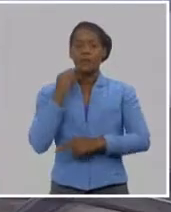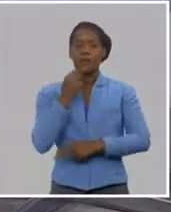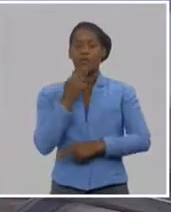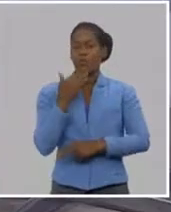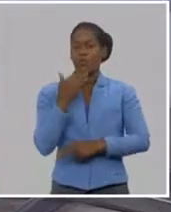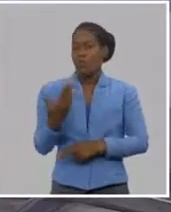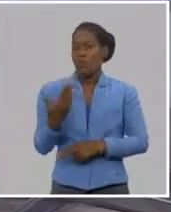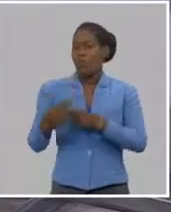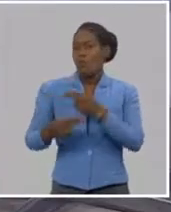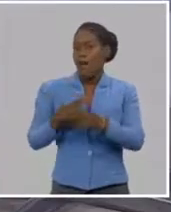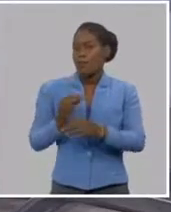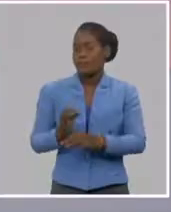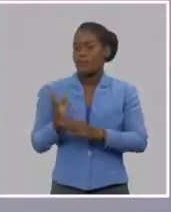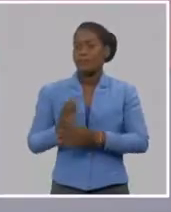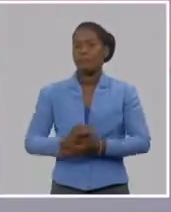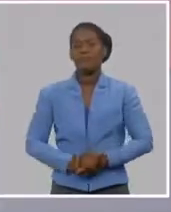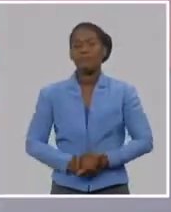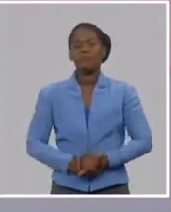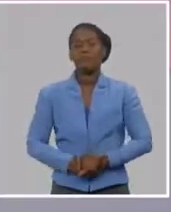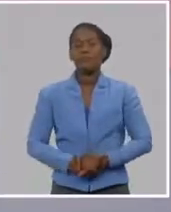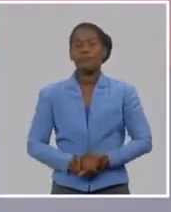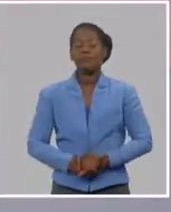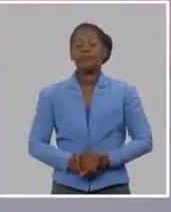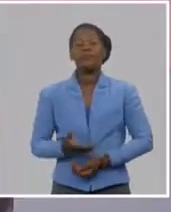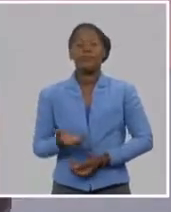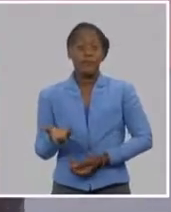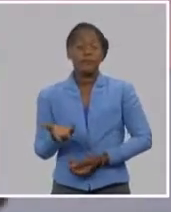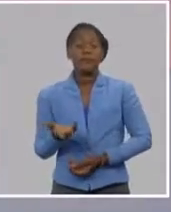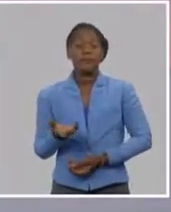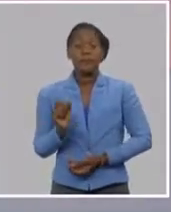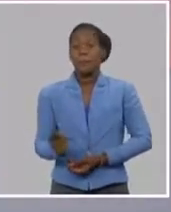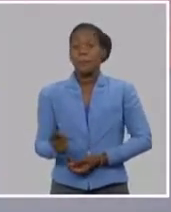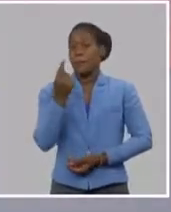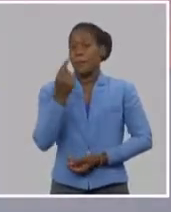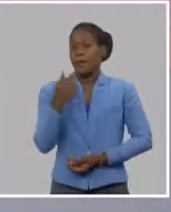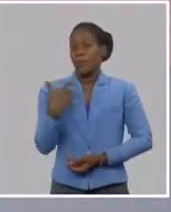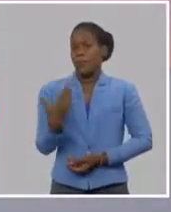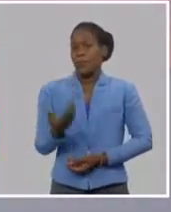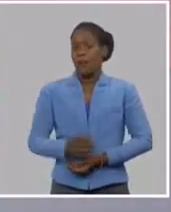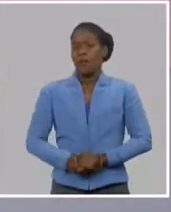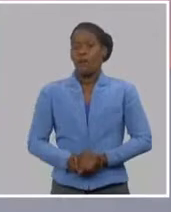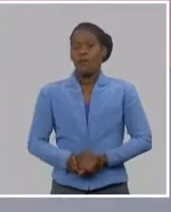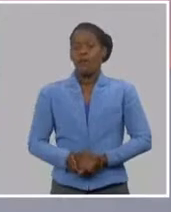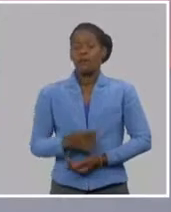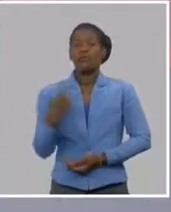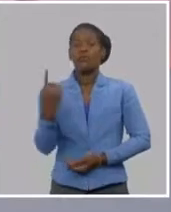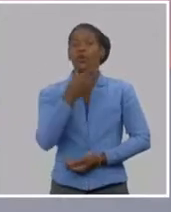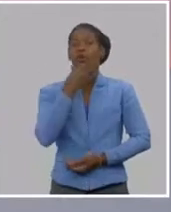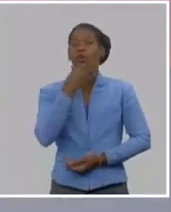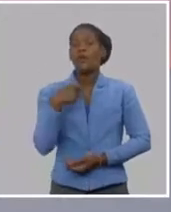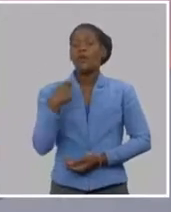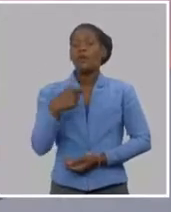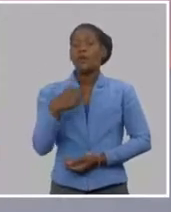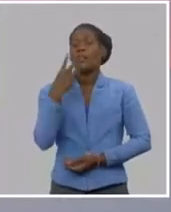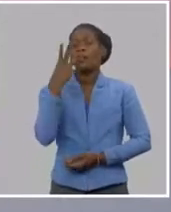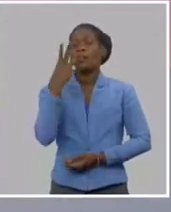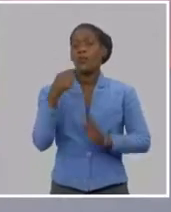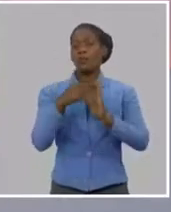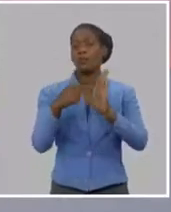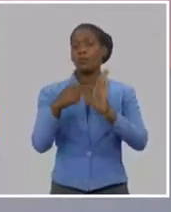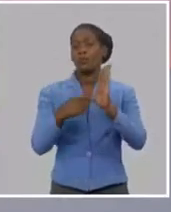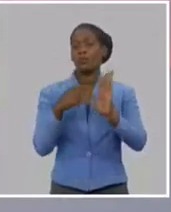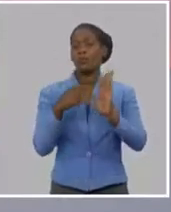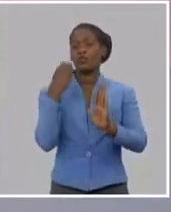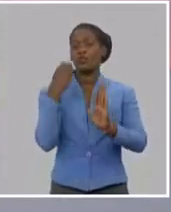Bueno, primero creo que ese acercamiento de la figura de Martí a los jóvenes debe partir, digamos, de tres elementos fundamentales.